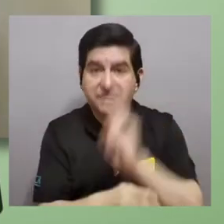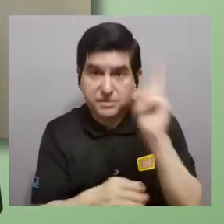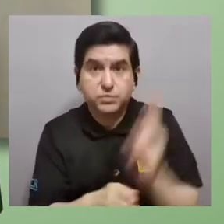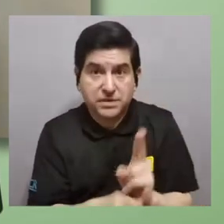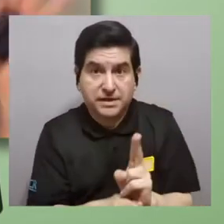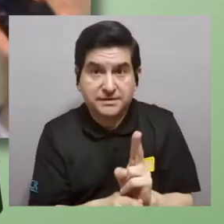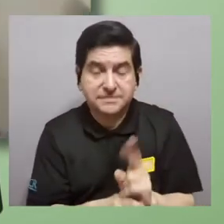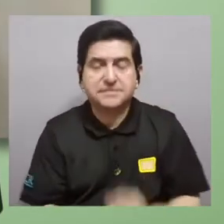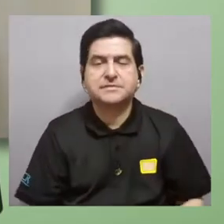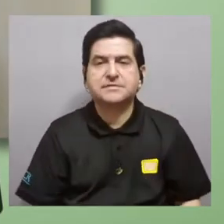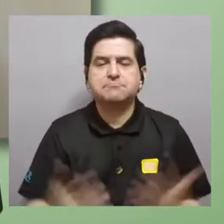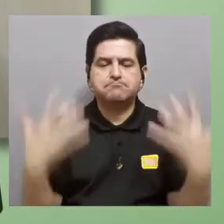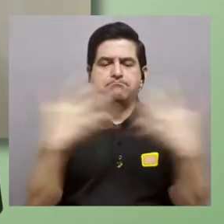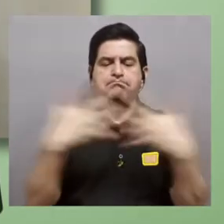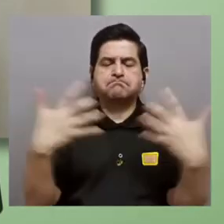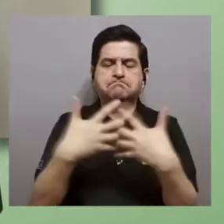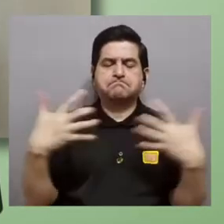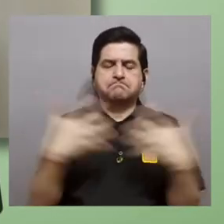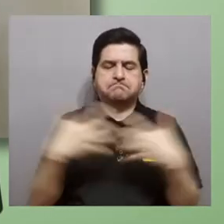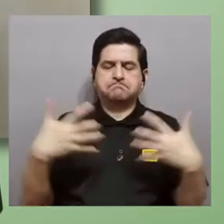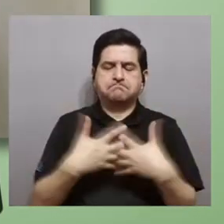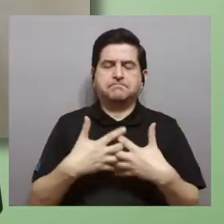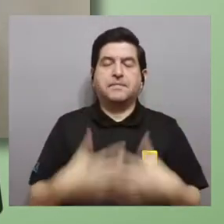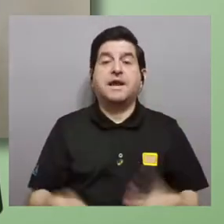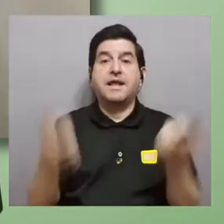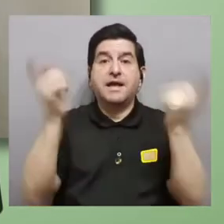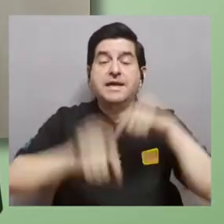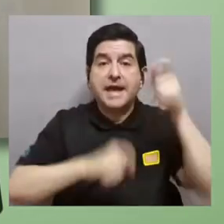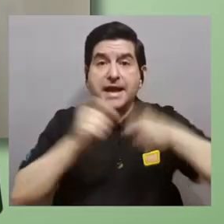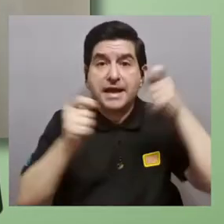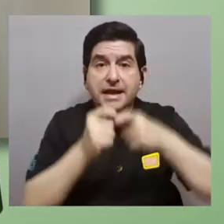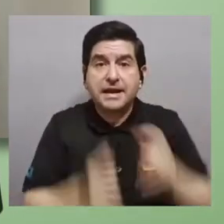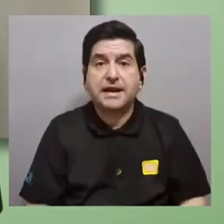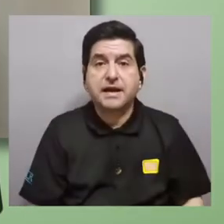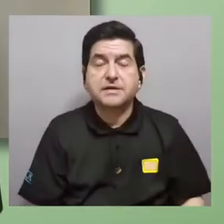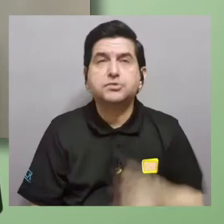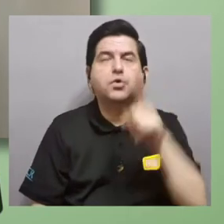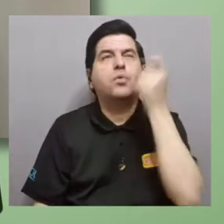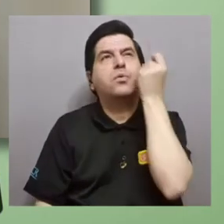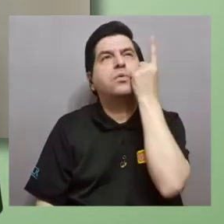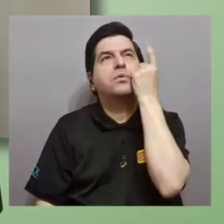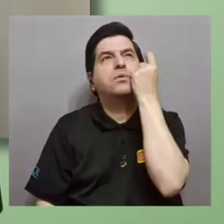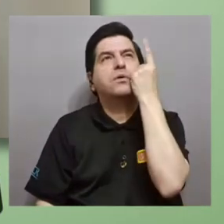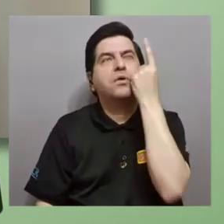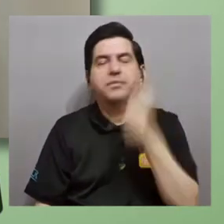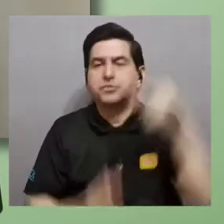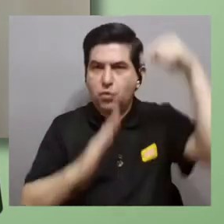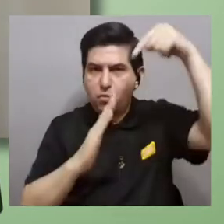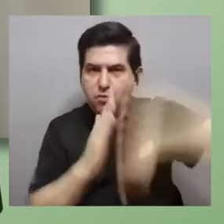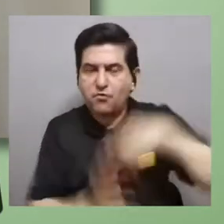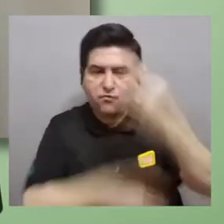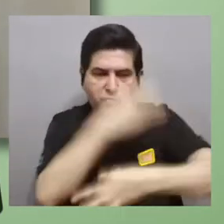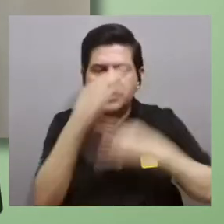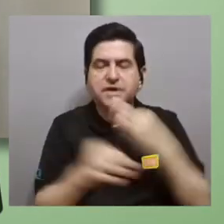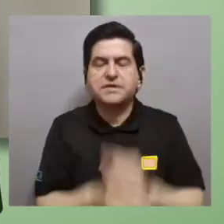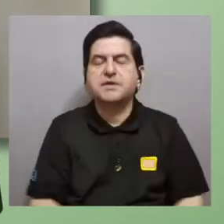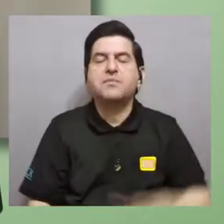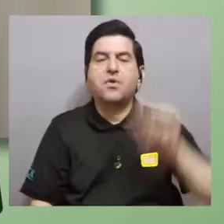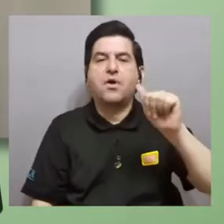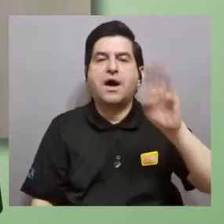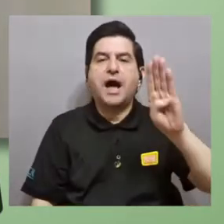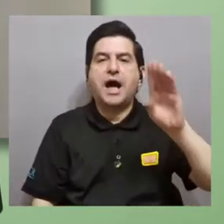las mezclamos y para este caso específico hacemos una interpretación profunda de tipo